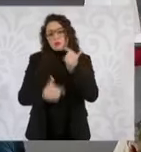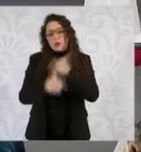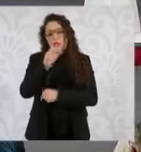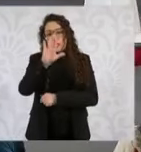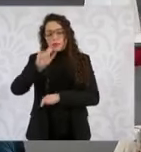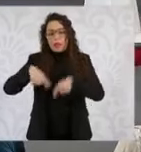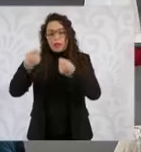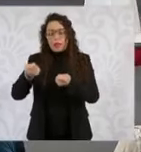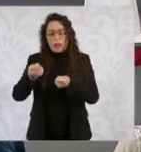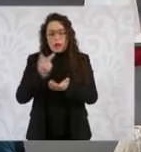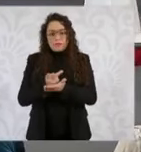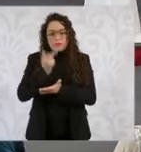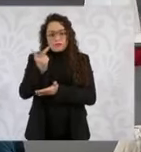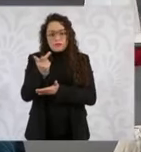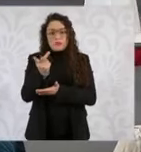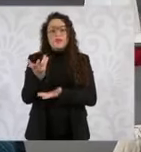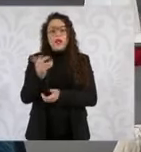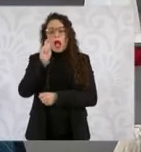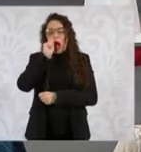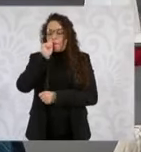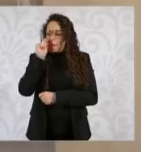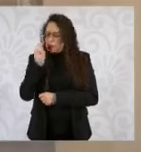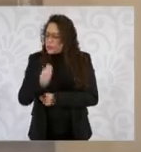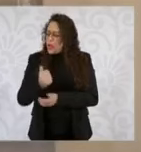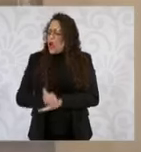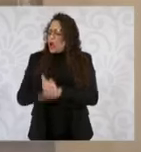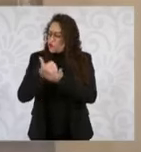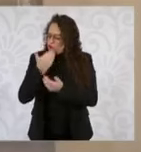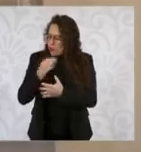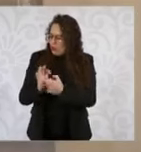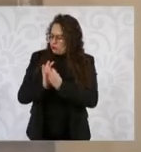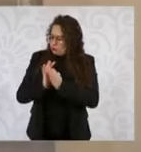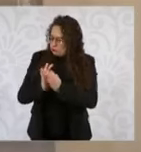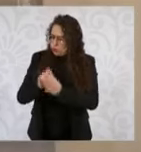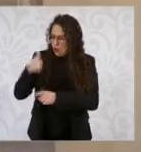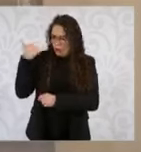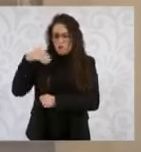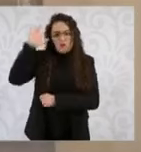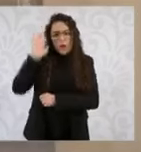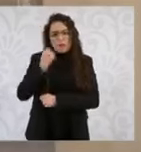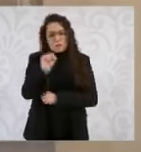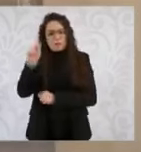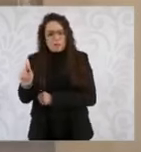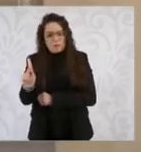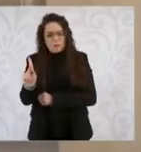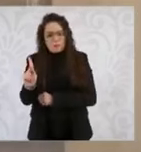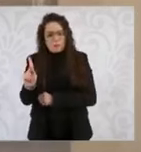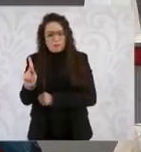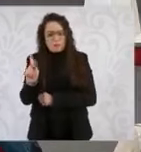reconocimiento por su amistad, colaboración y apoyo durante su gestión como Secretario de Seguridad Pública.